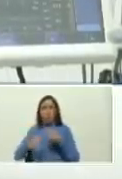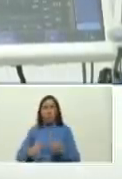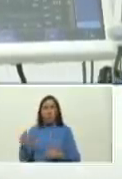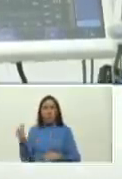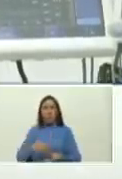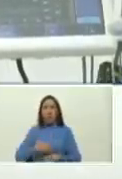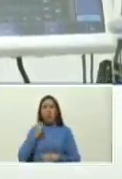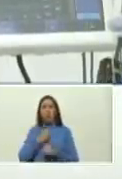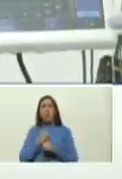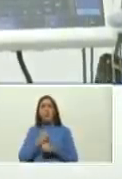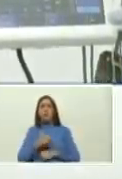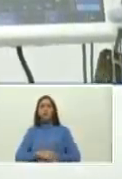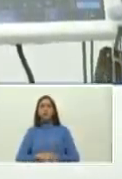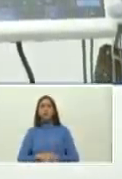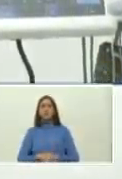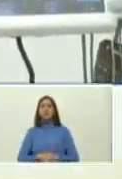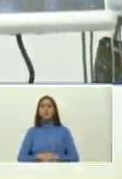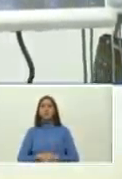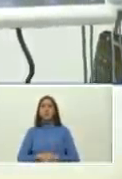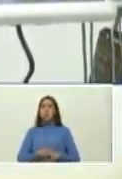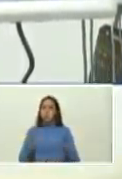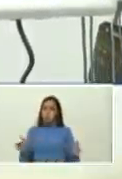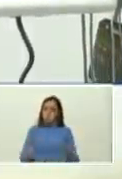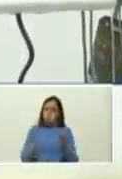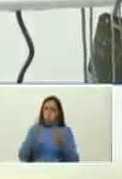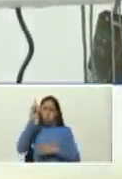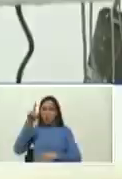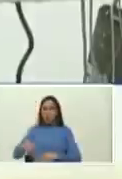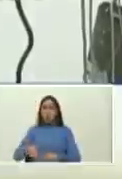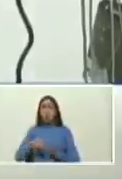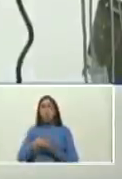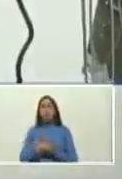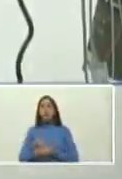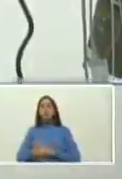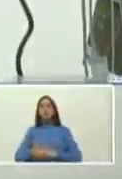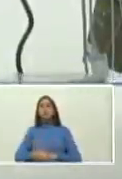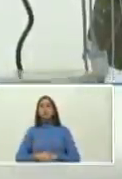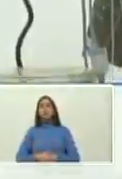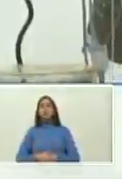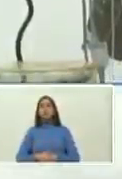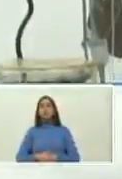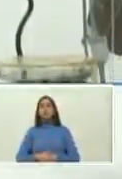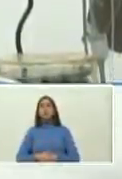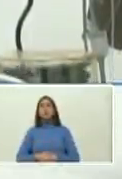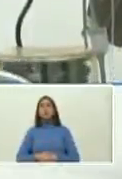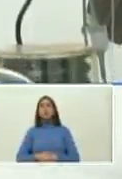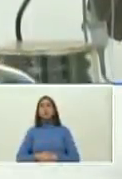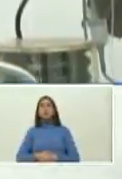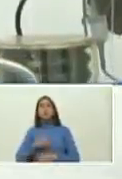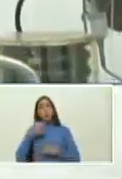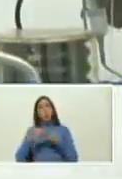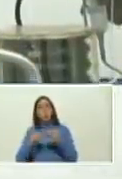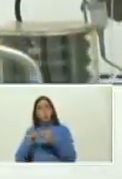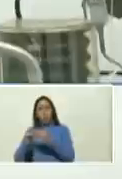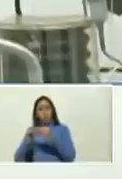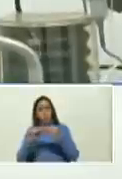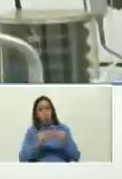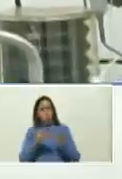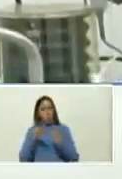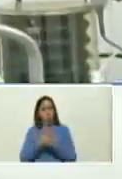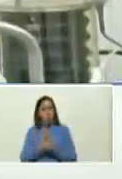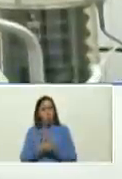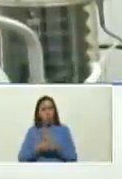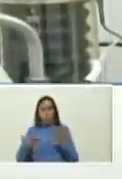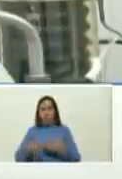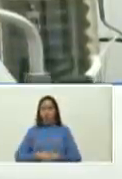ahora en generación de emprendedores y emprendedoras que es el boom que hay y en recuperar el ingreso mínimo